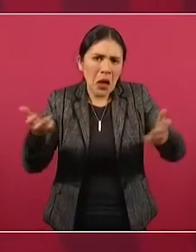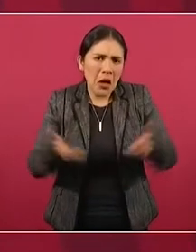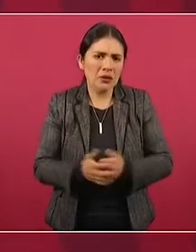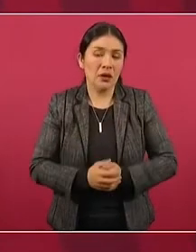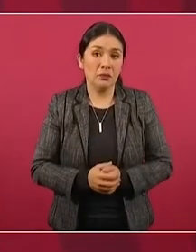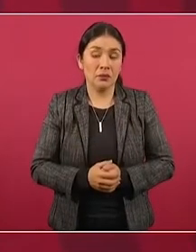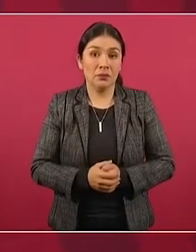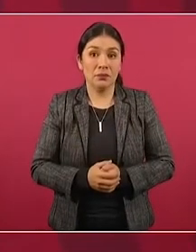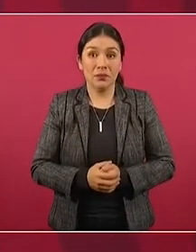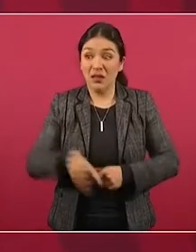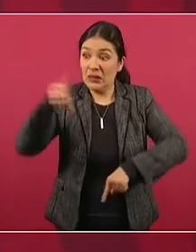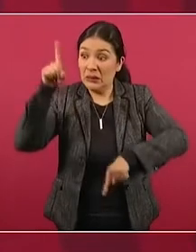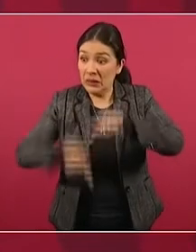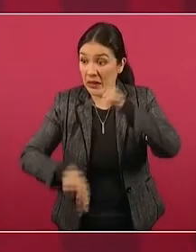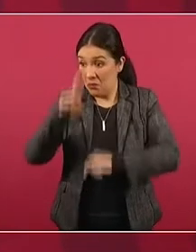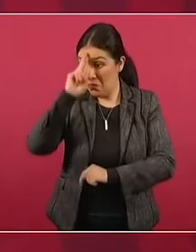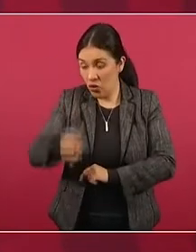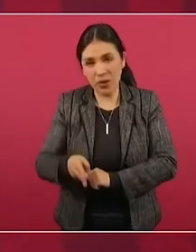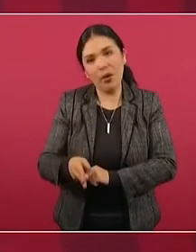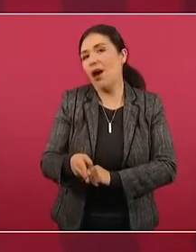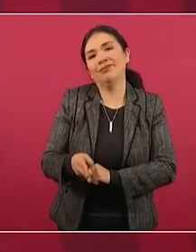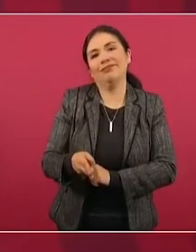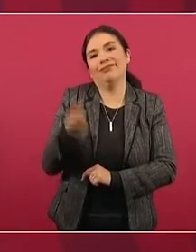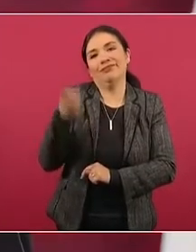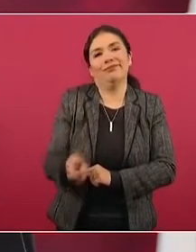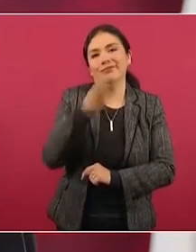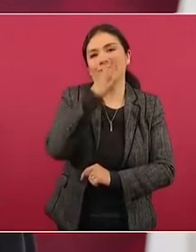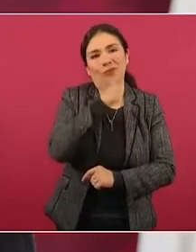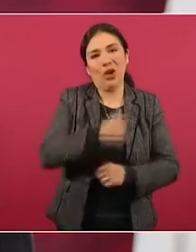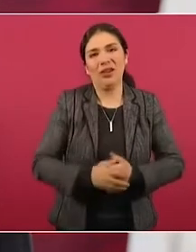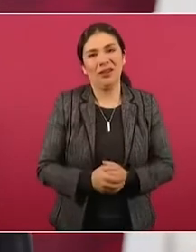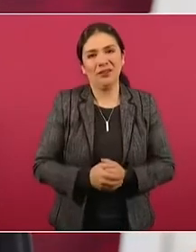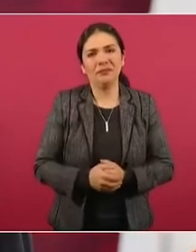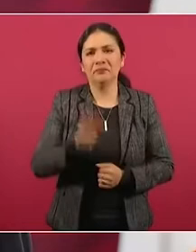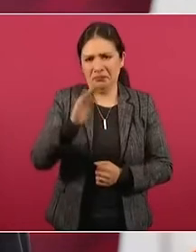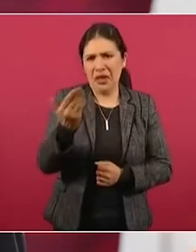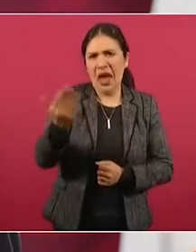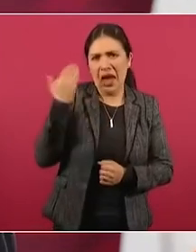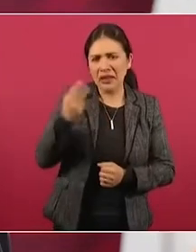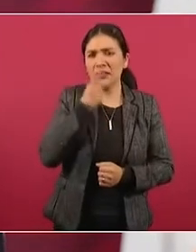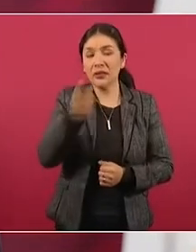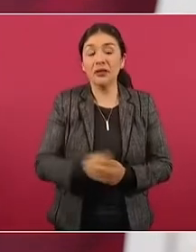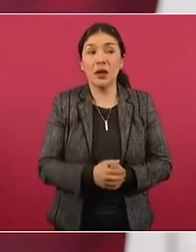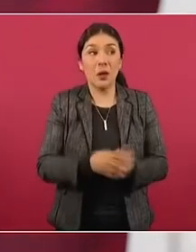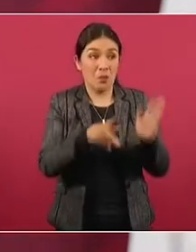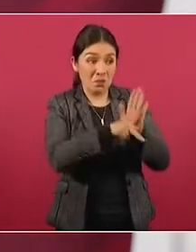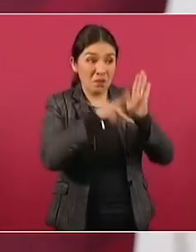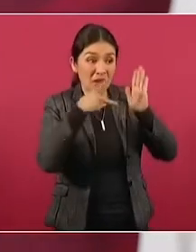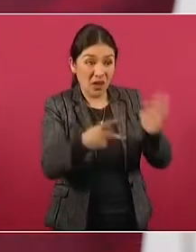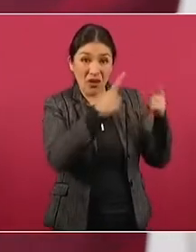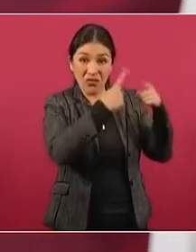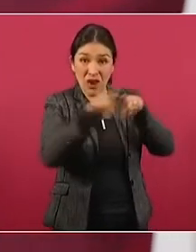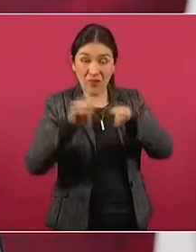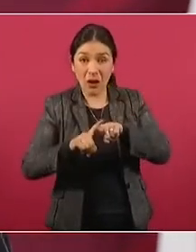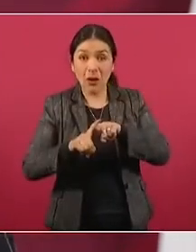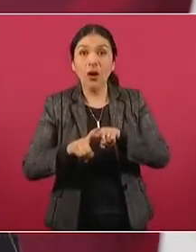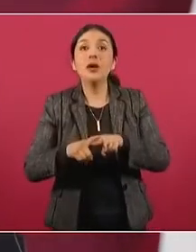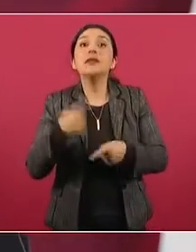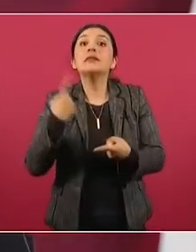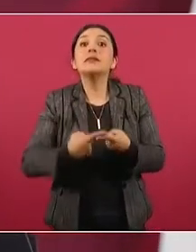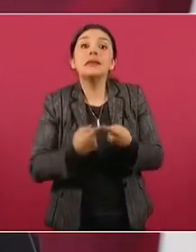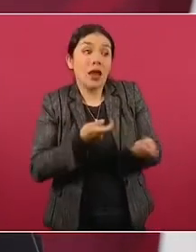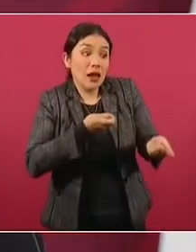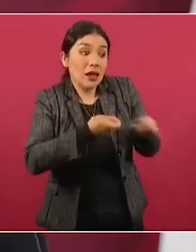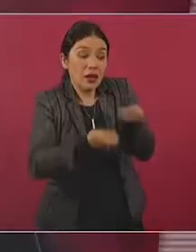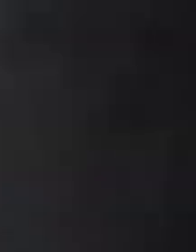prohibido prohibir. Y antes se decía, la prensa se regula con la prensa.